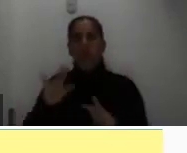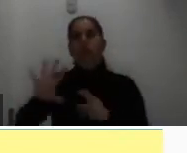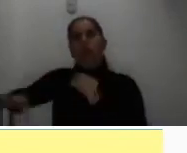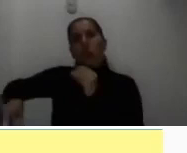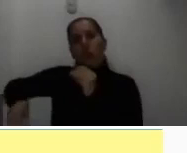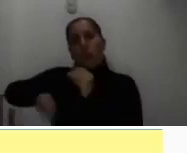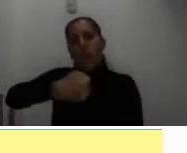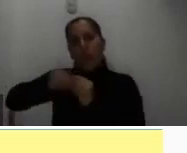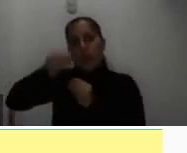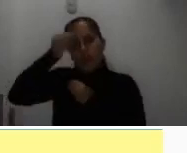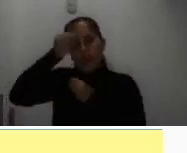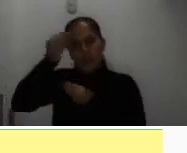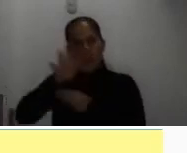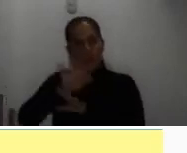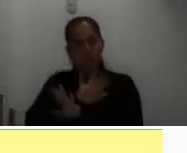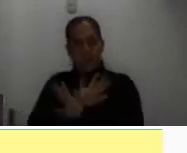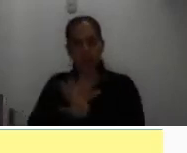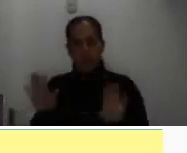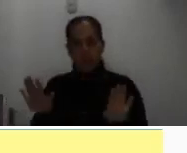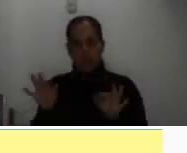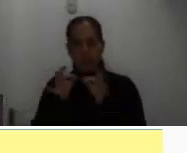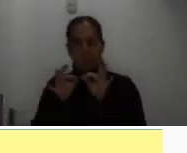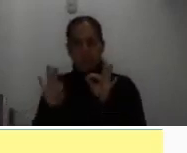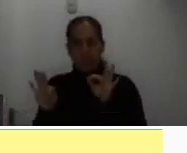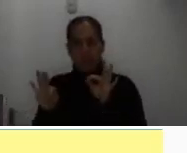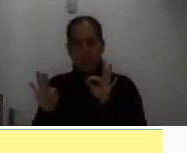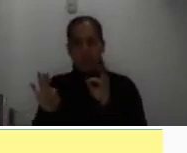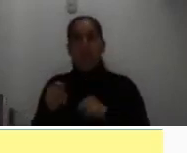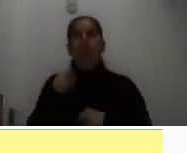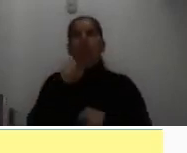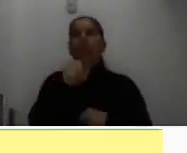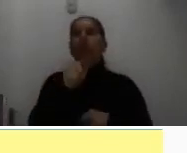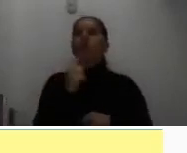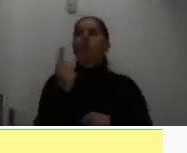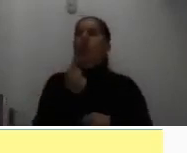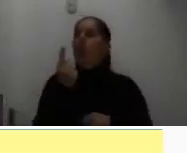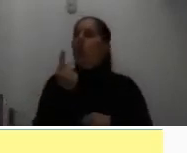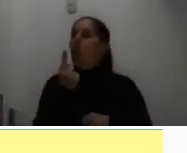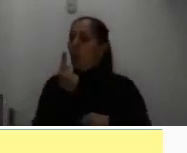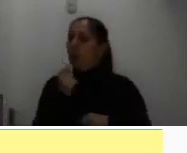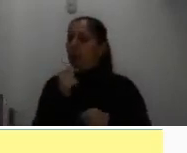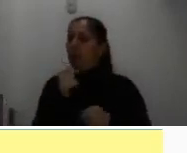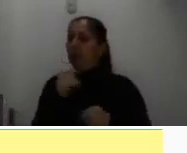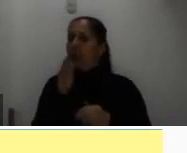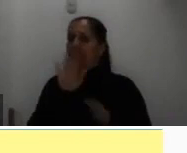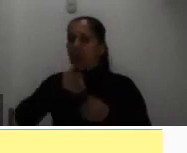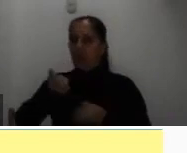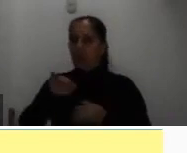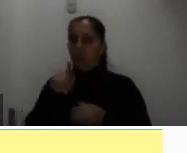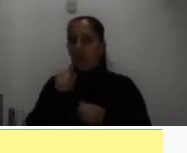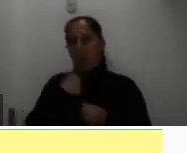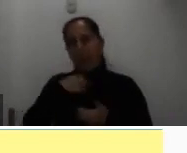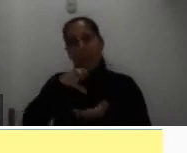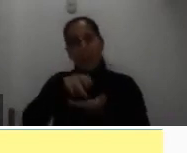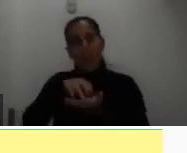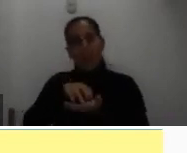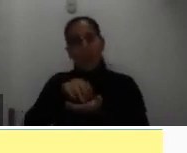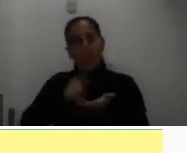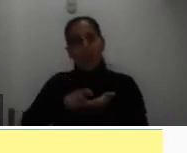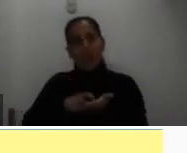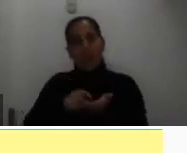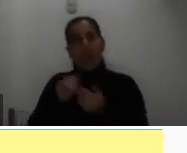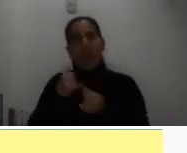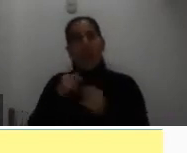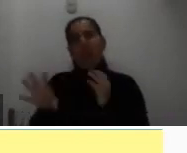información esta es como la única sección en donde ustedes y las deudas por ejemplo si tampoco hay nada más